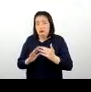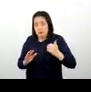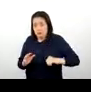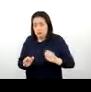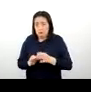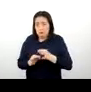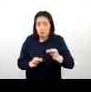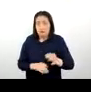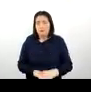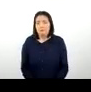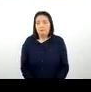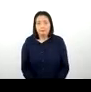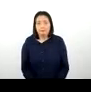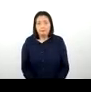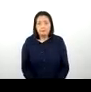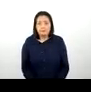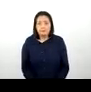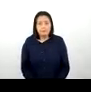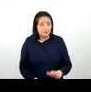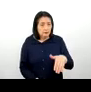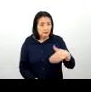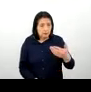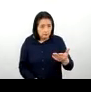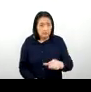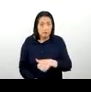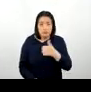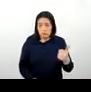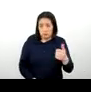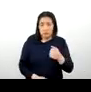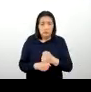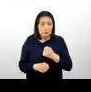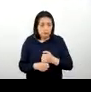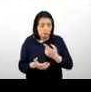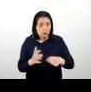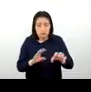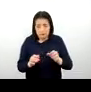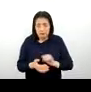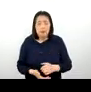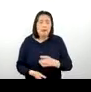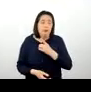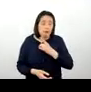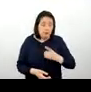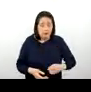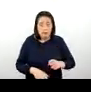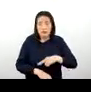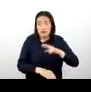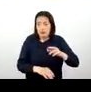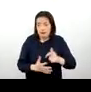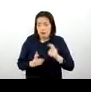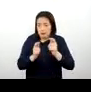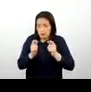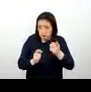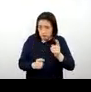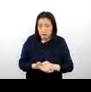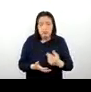provinciales, ¿no? Seguidamente, otra intervención que ha desarrollado la Virsetur es la